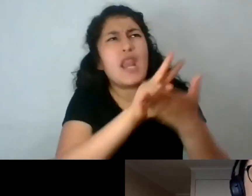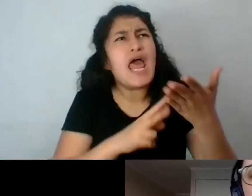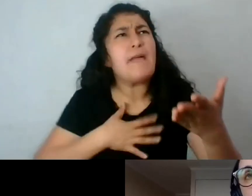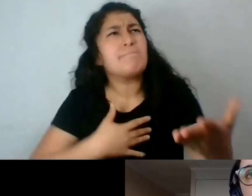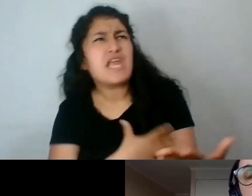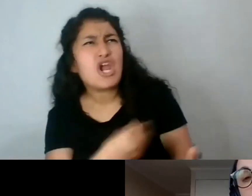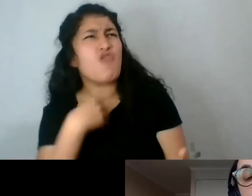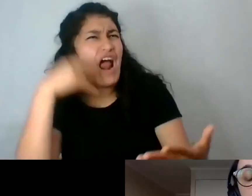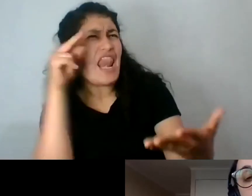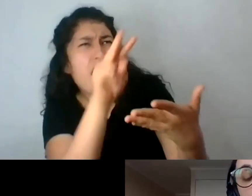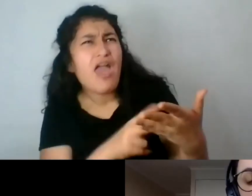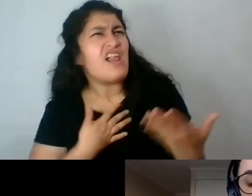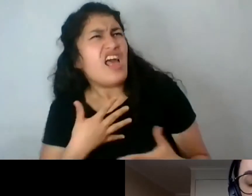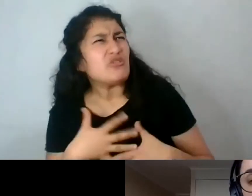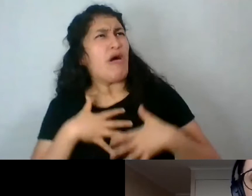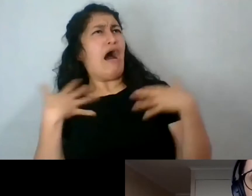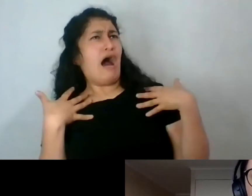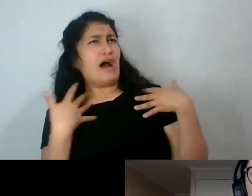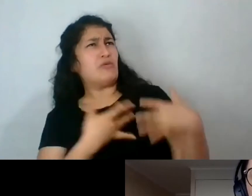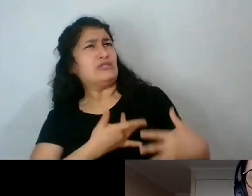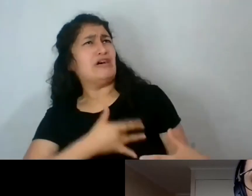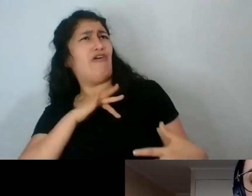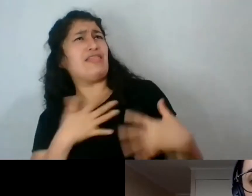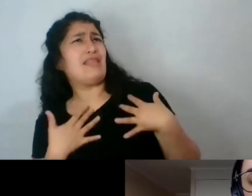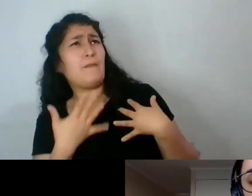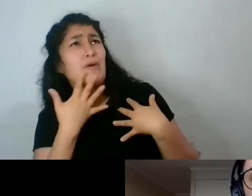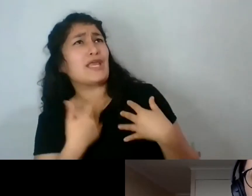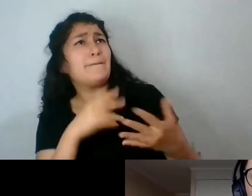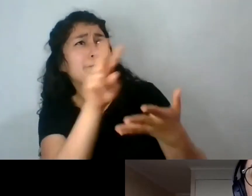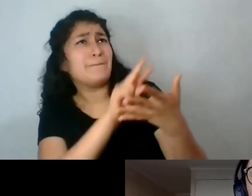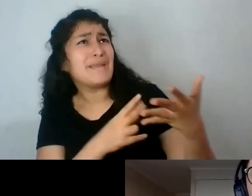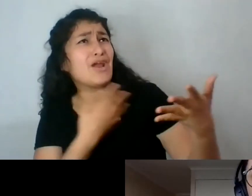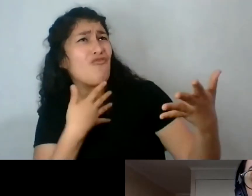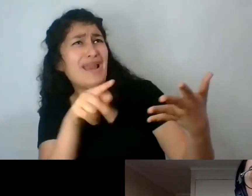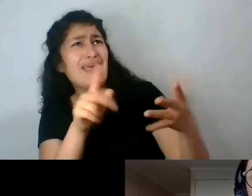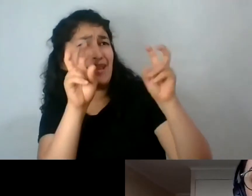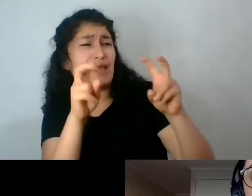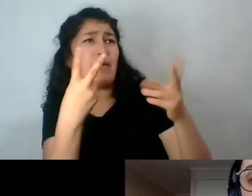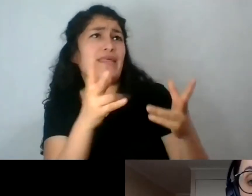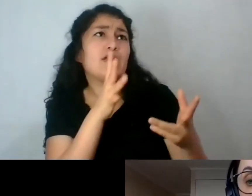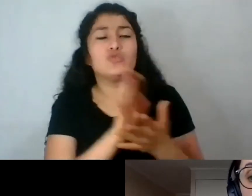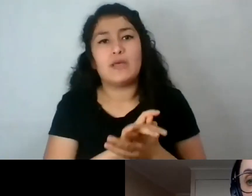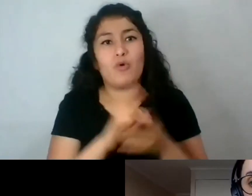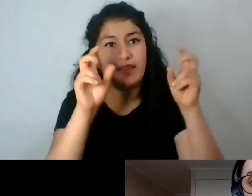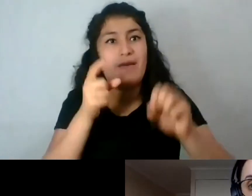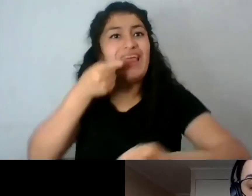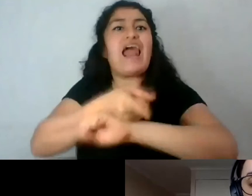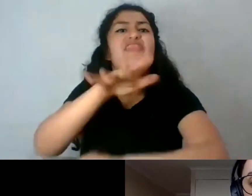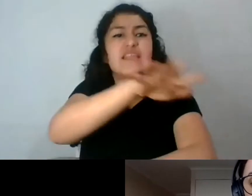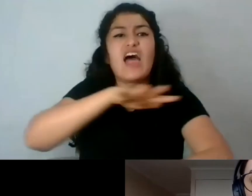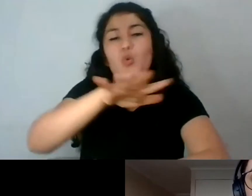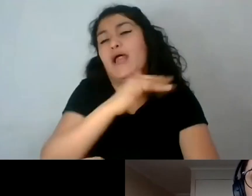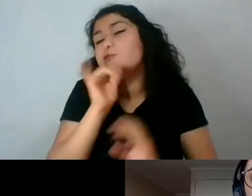Entonces, como escandalizados porque, no sé, su hijo o su hija va a leer una novela en el contexto de la dictadura, ¿no?